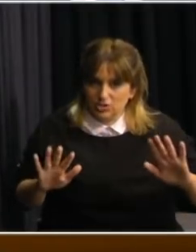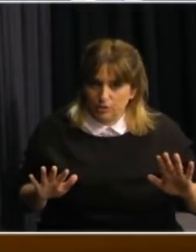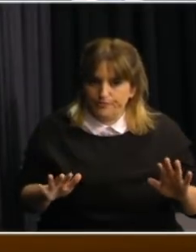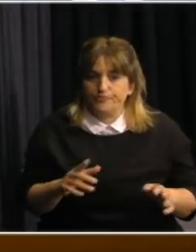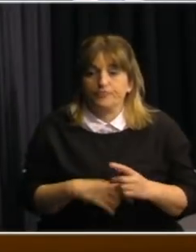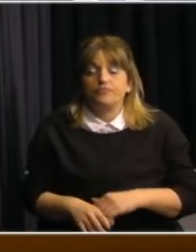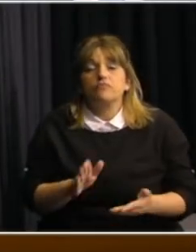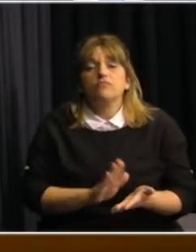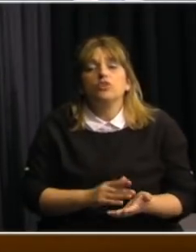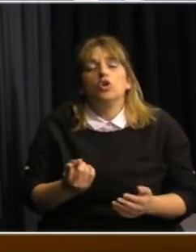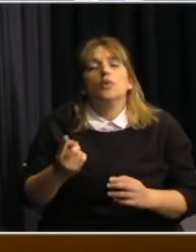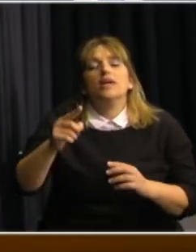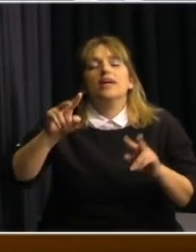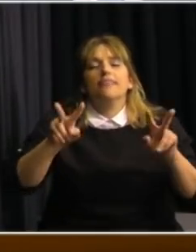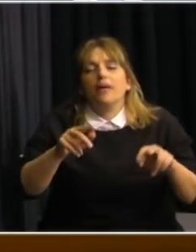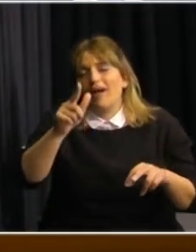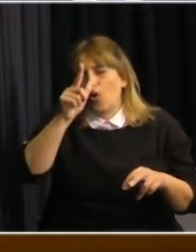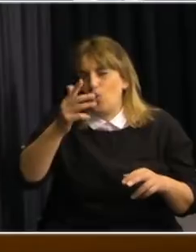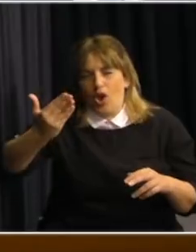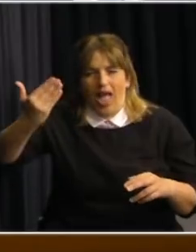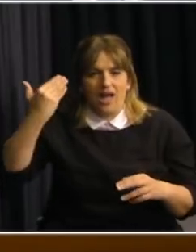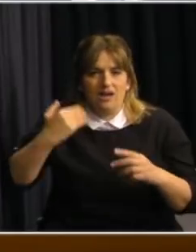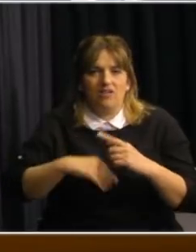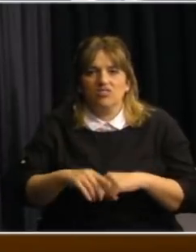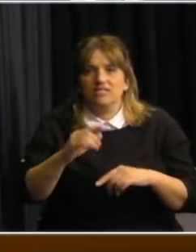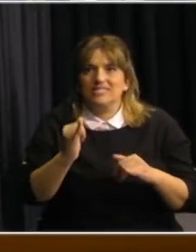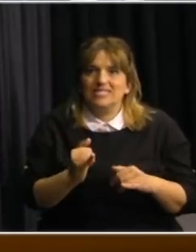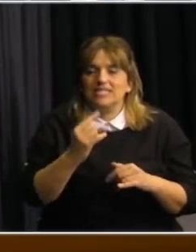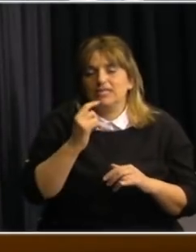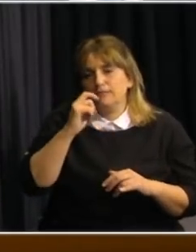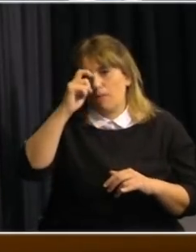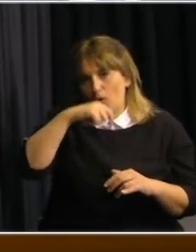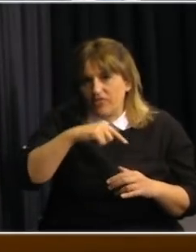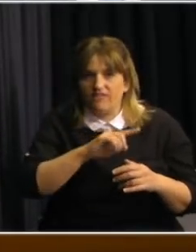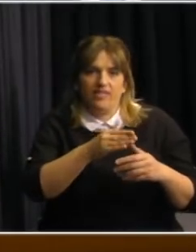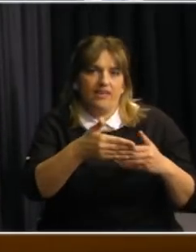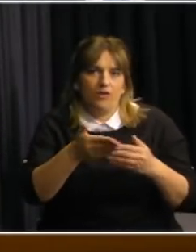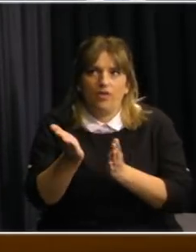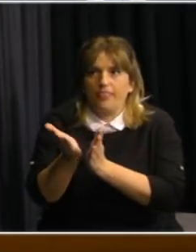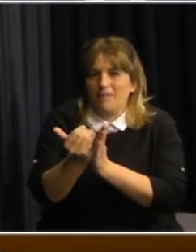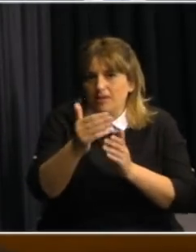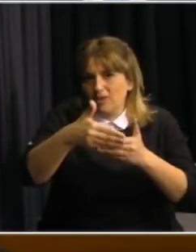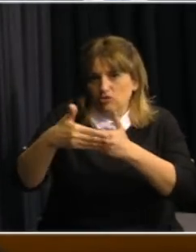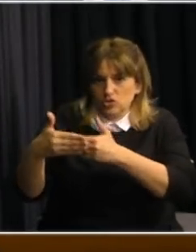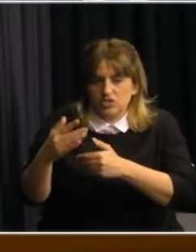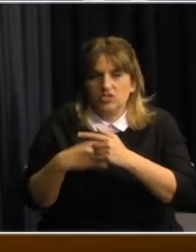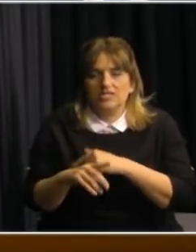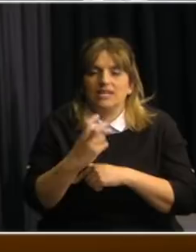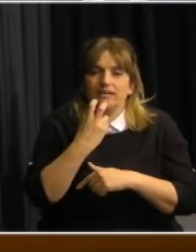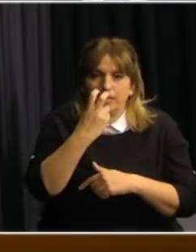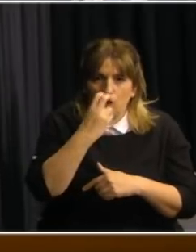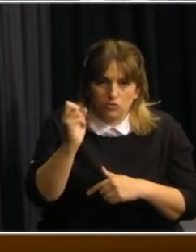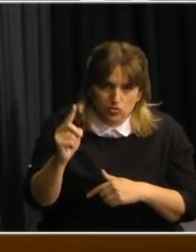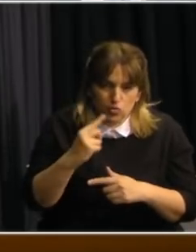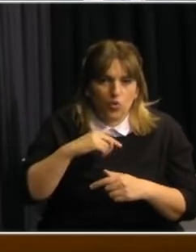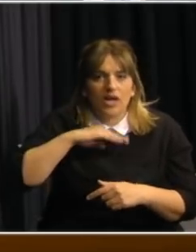Volviendo a julio, ahí estábamos con un brote importante en área metropolitana, el sector de salud, y nos preguntábamos, y nos preguntaban también ustedes, si no había que dar